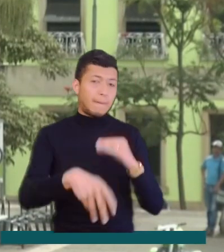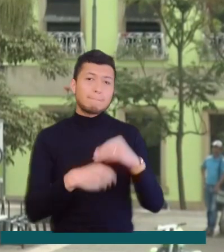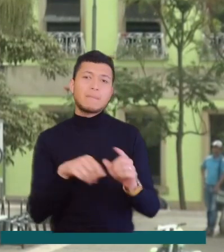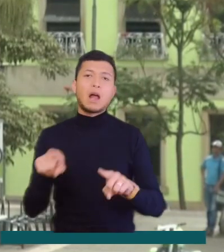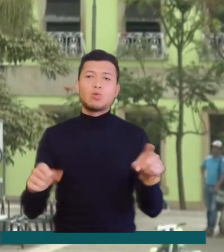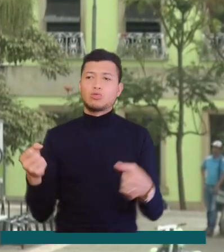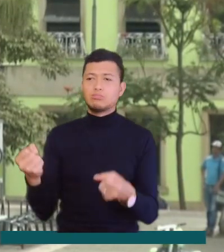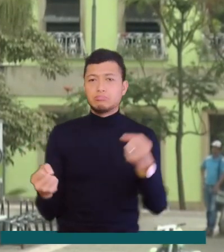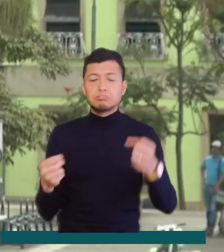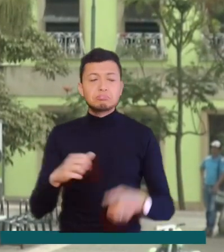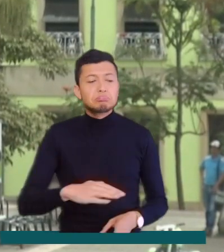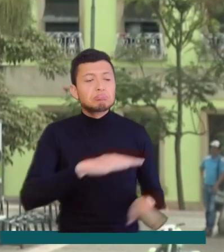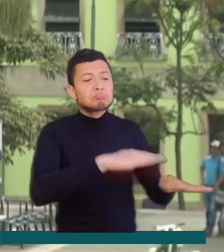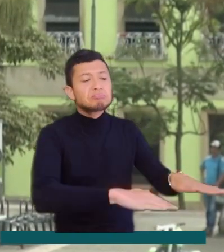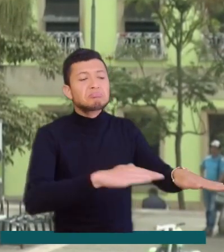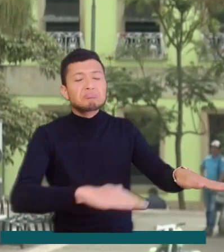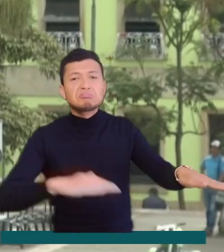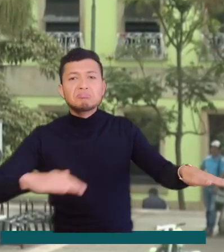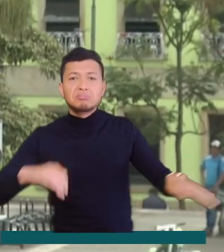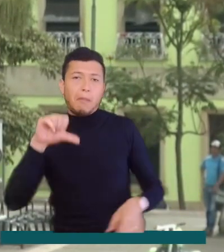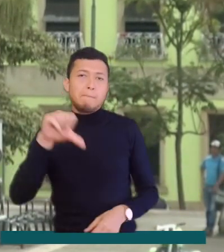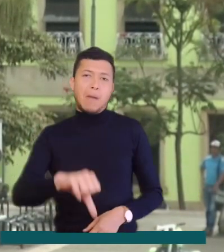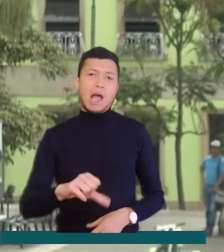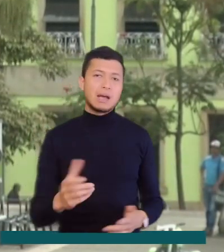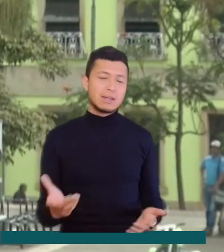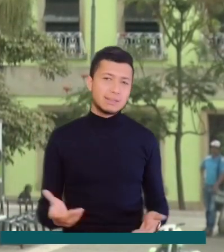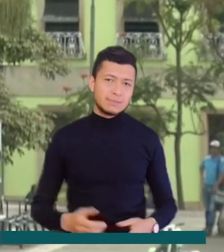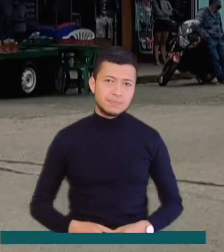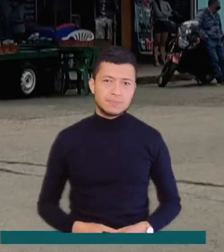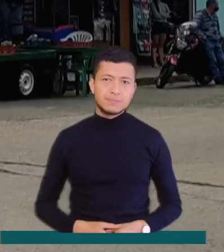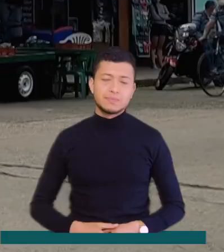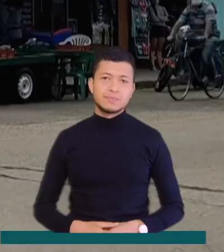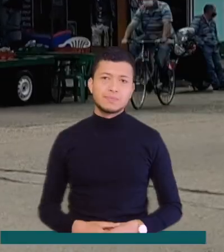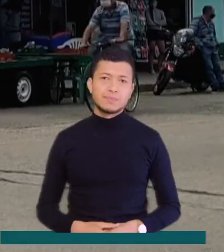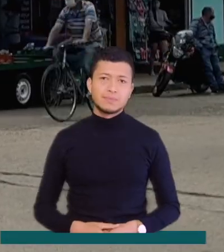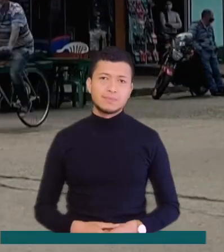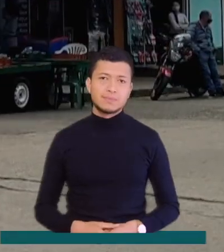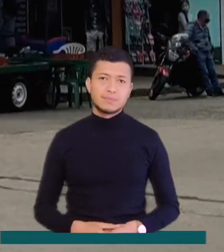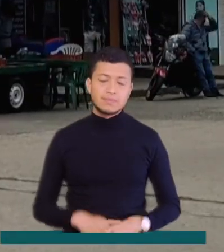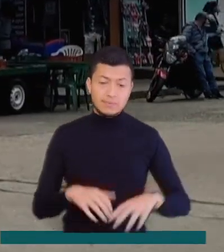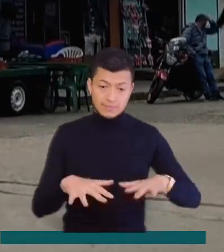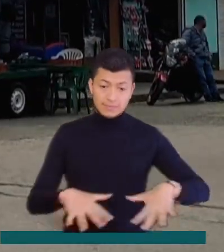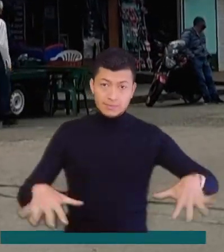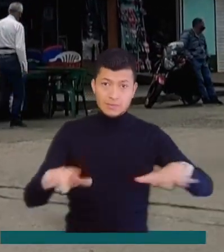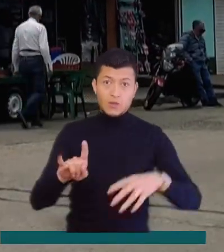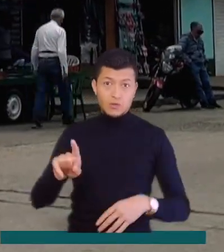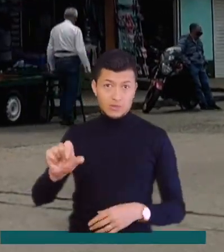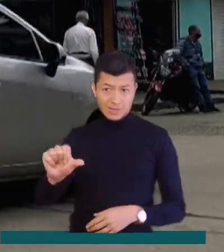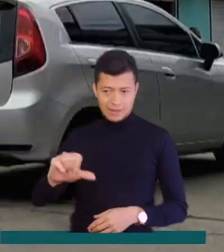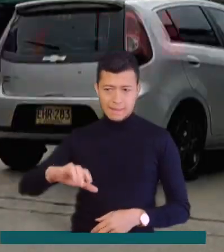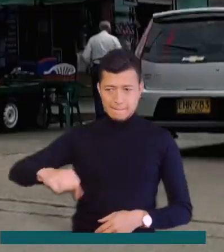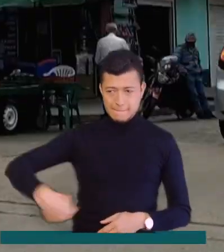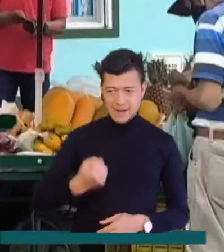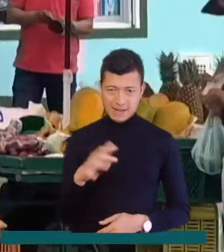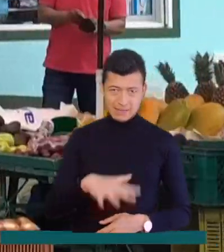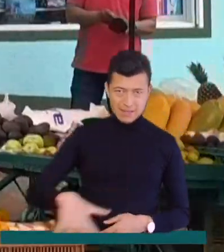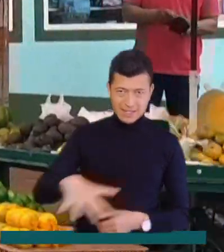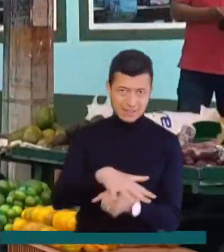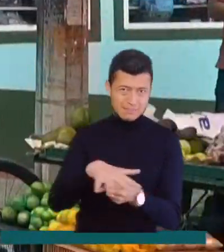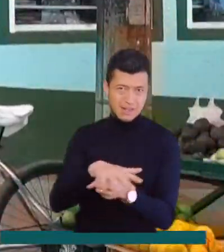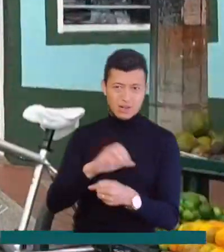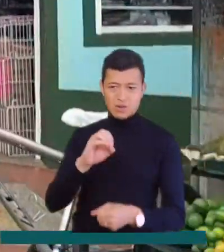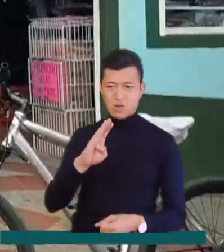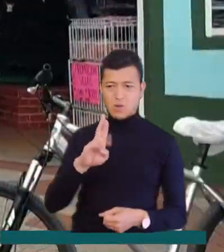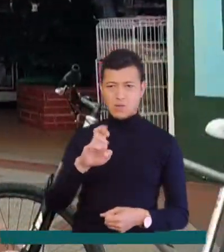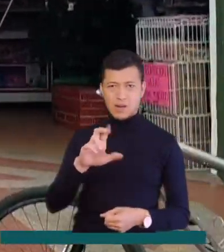porque hay conductores que dejan sus vehículos mal parqueados. En algunos lugares de Fusagasugá, como en la Plaza de Mercado y el